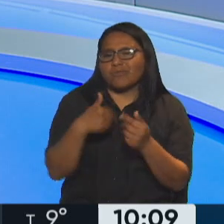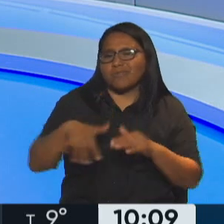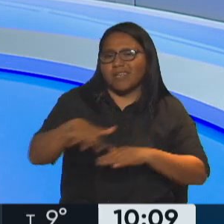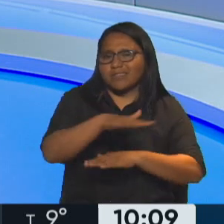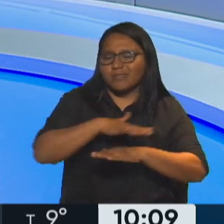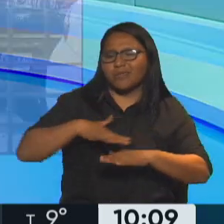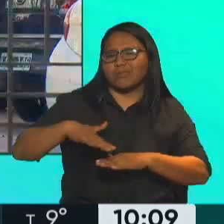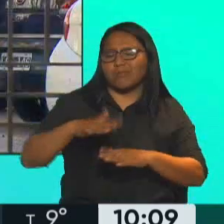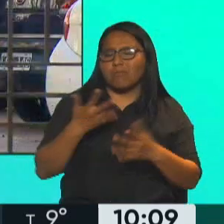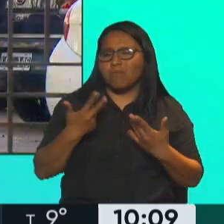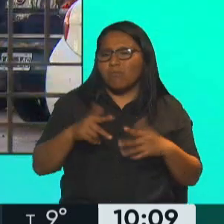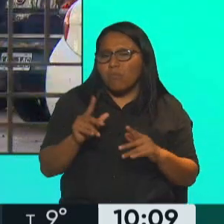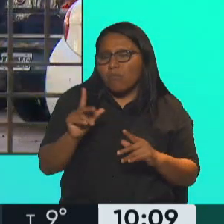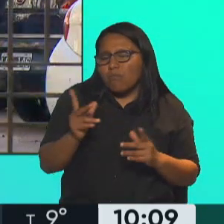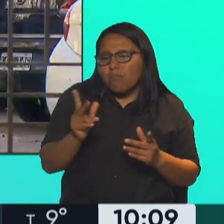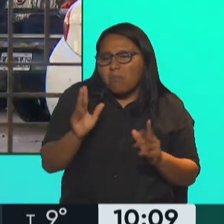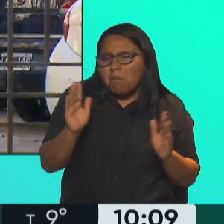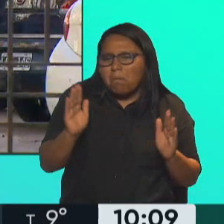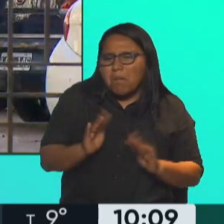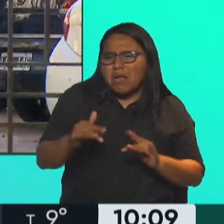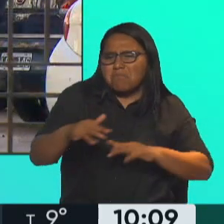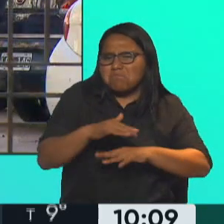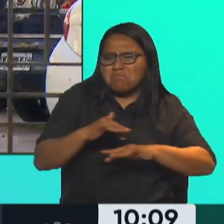puntualmente de muy poca gente en el lugar y allí es donde estamos. Gracias. Gracias.